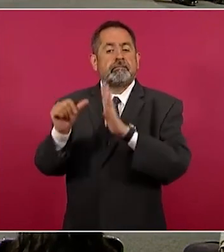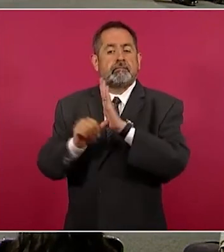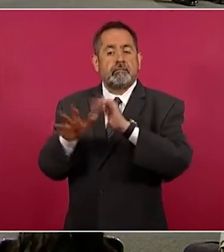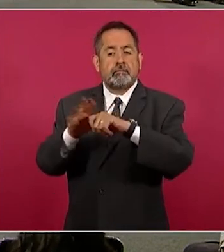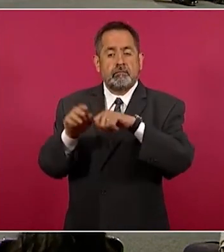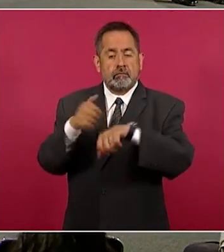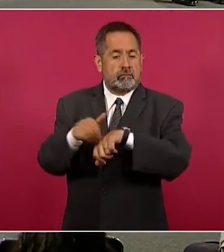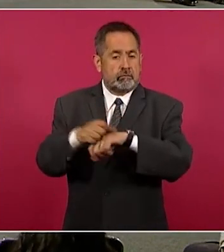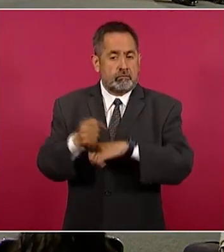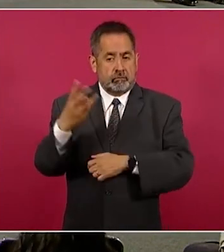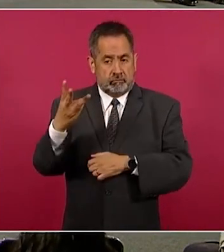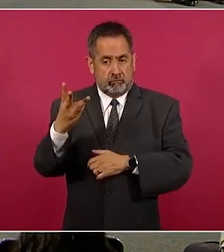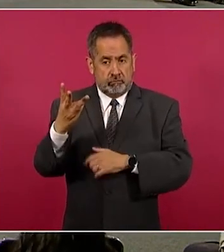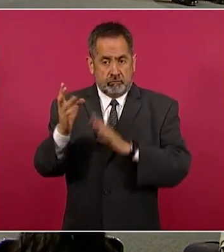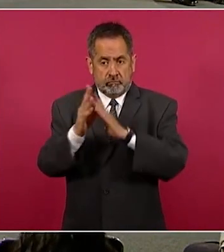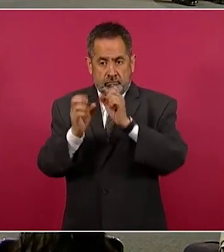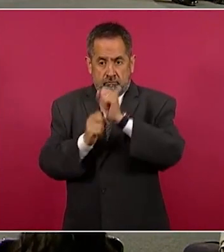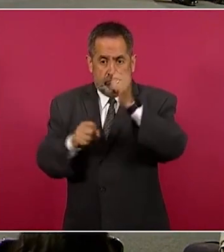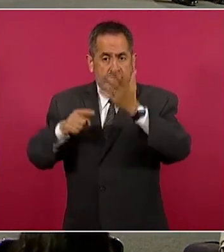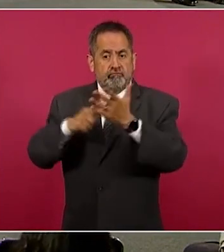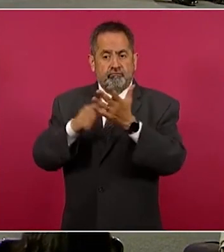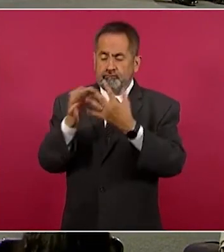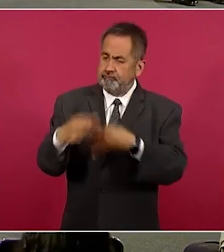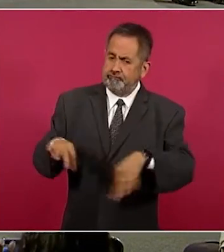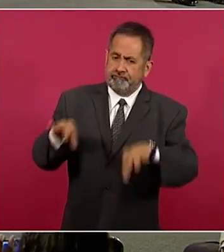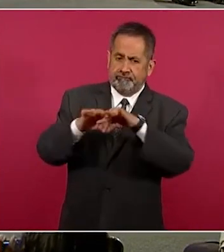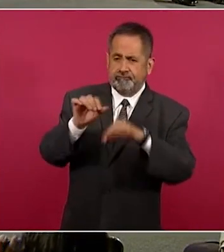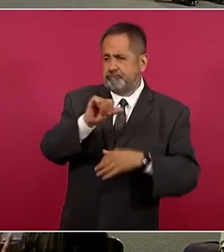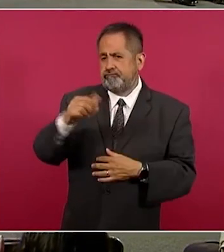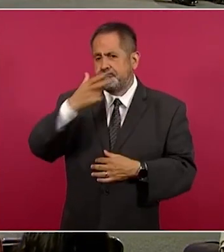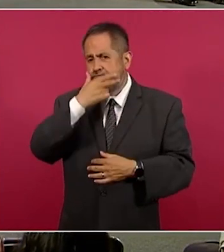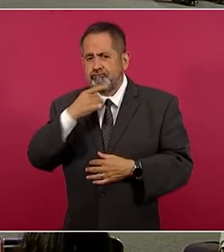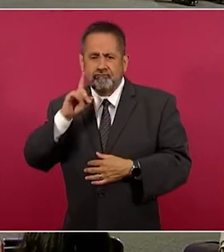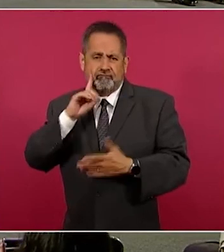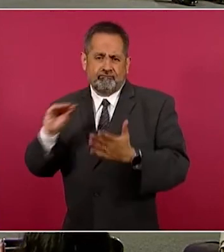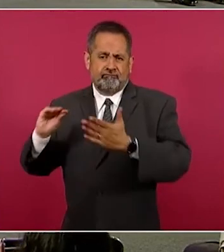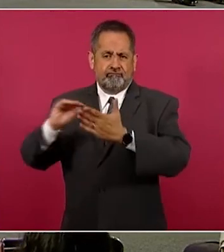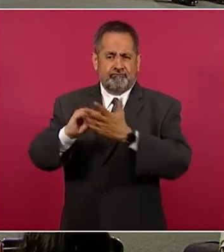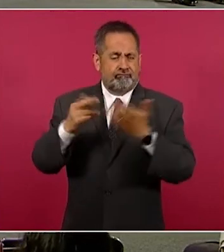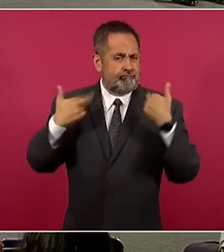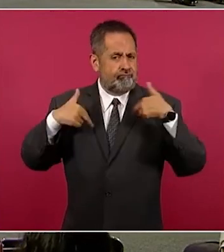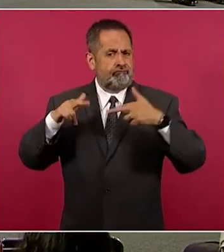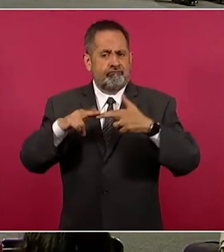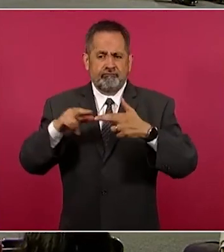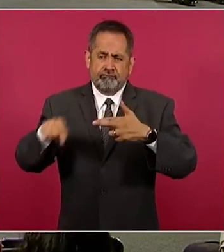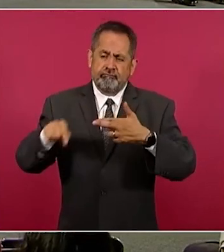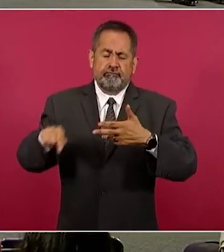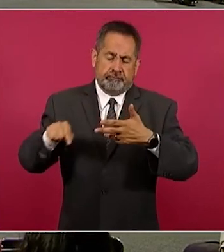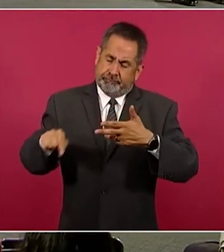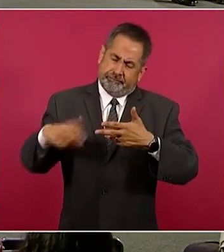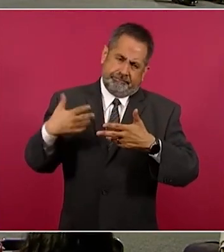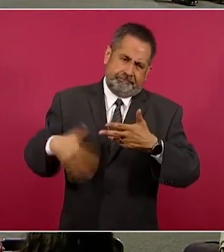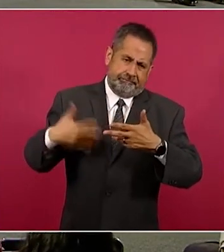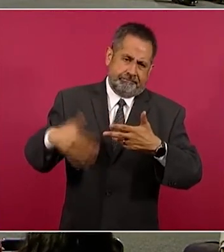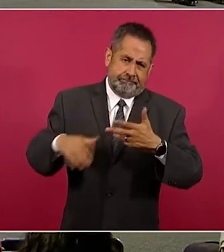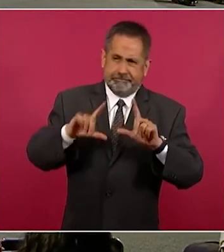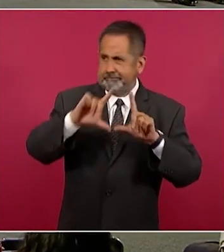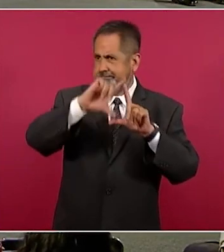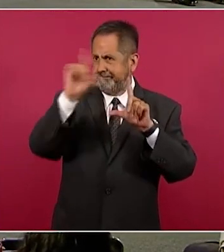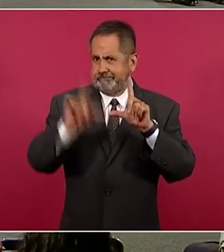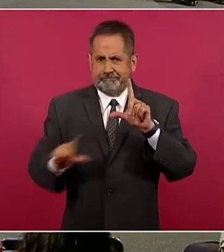no creo que sea cierto. En este 2022 la inflación consta de un 7